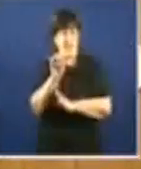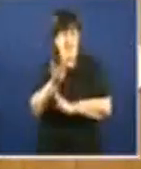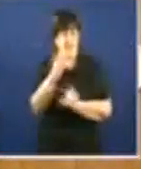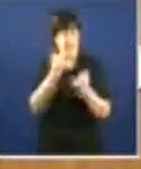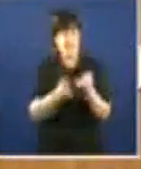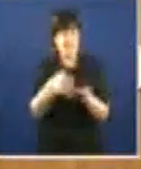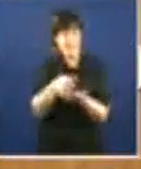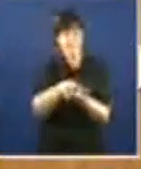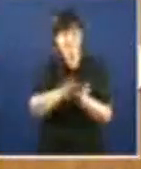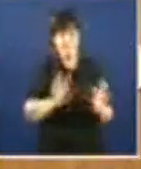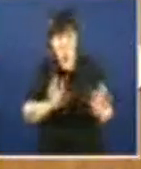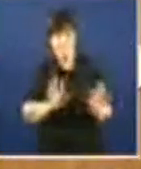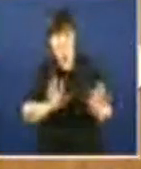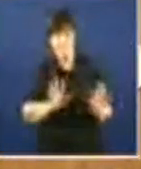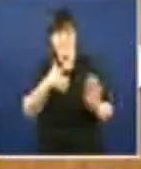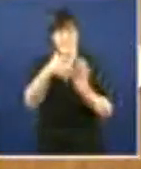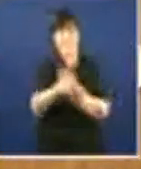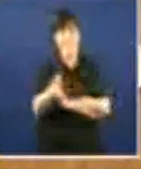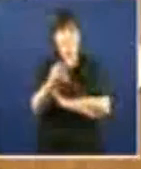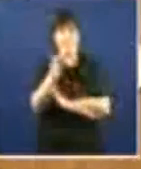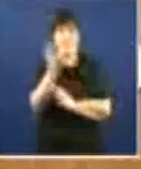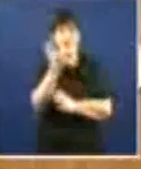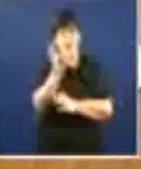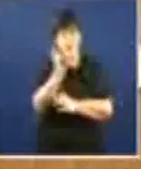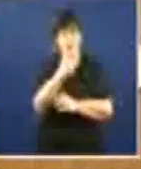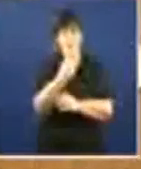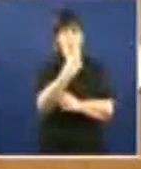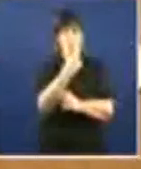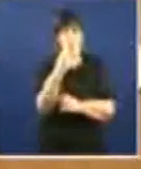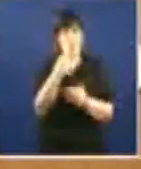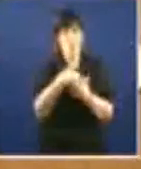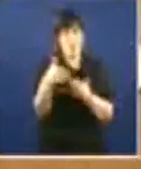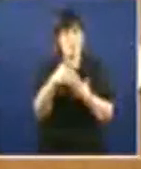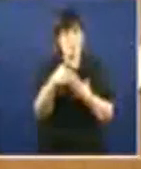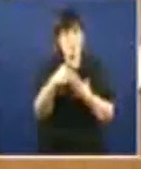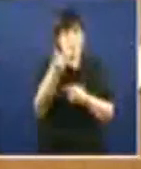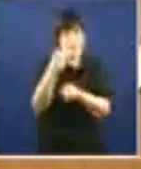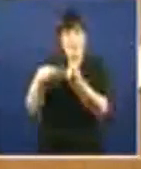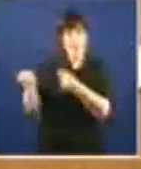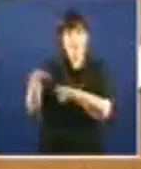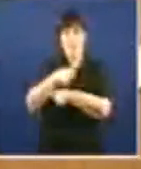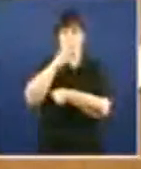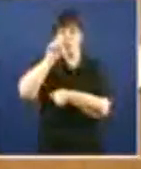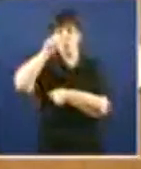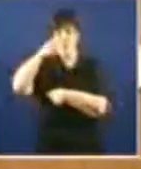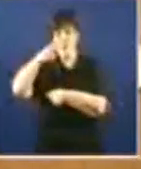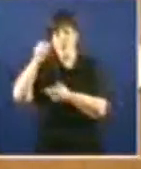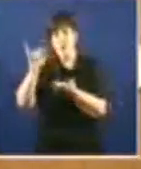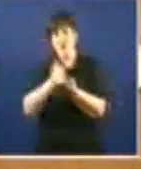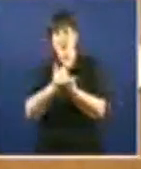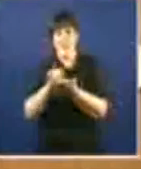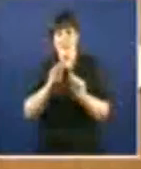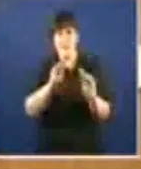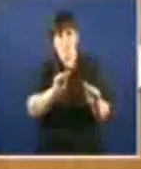traducido, que Sogama vai ter que devolver once millós pola decisión errónea do señor Feijó de cambiar a clasificación a